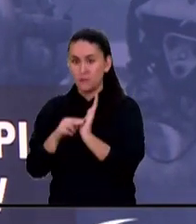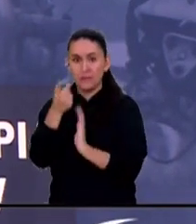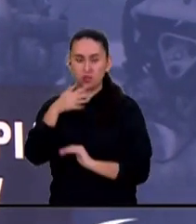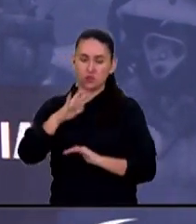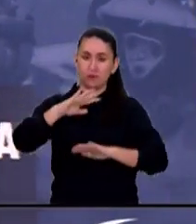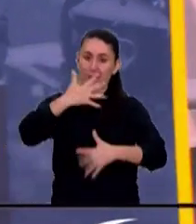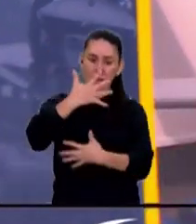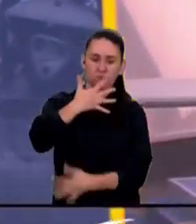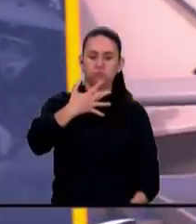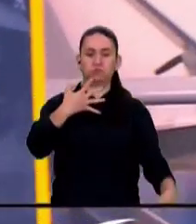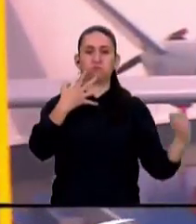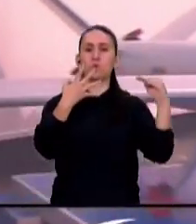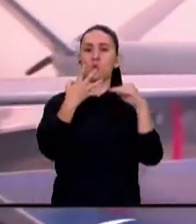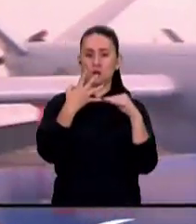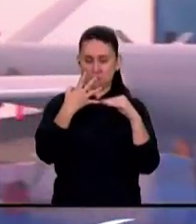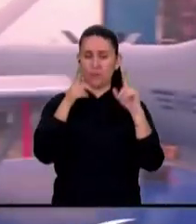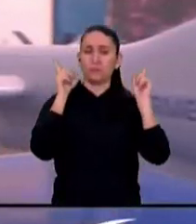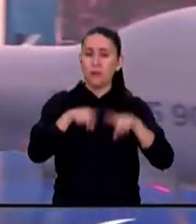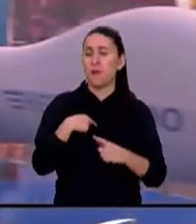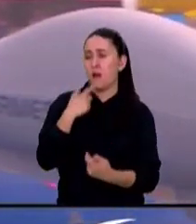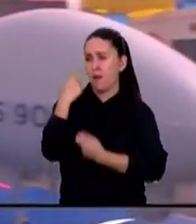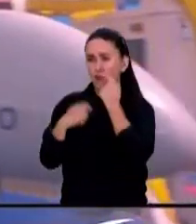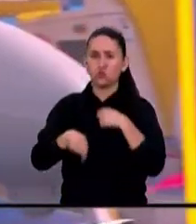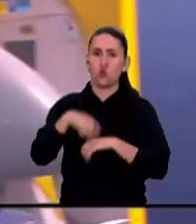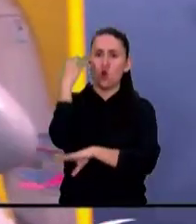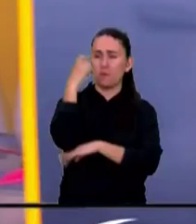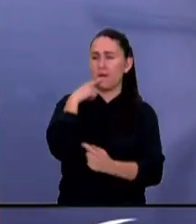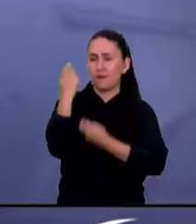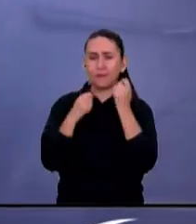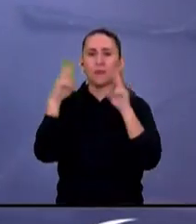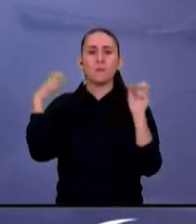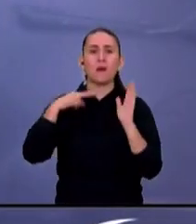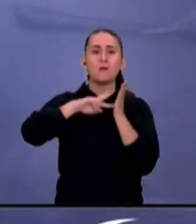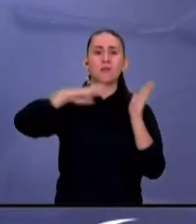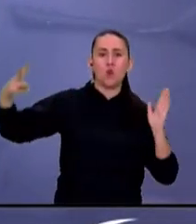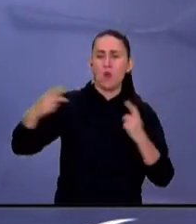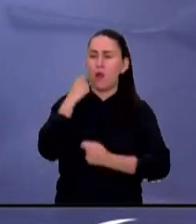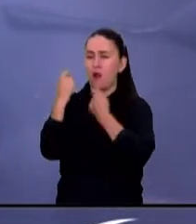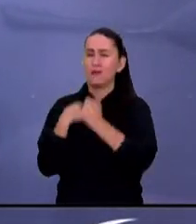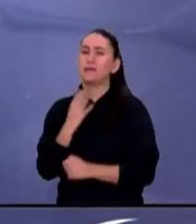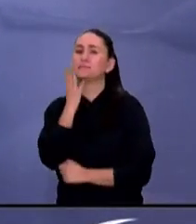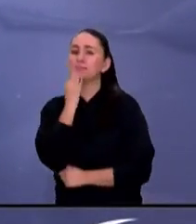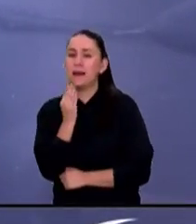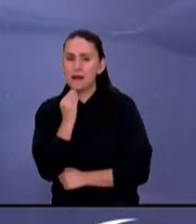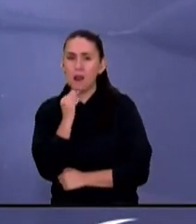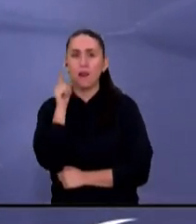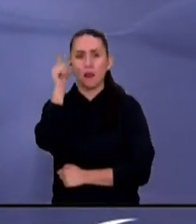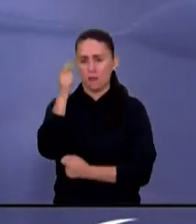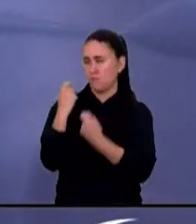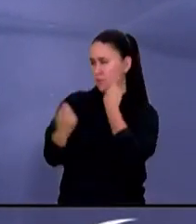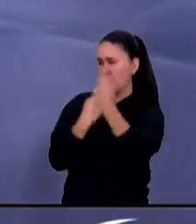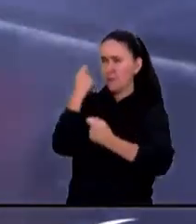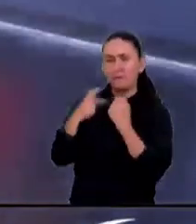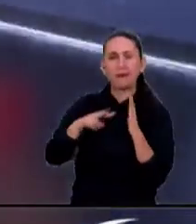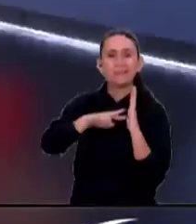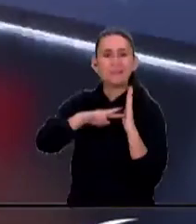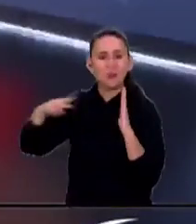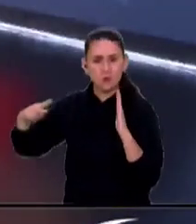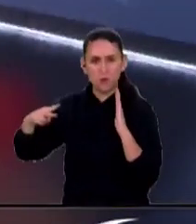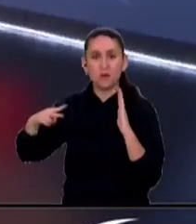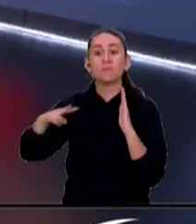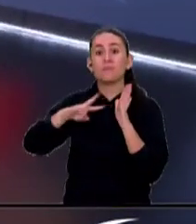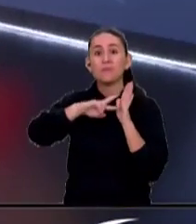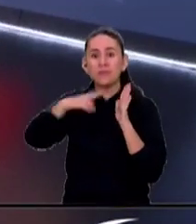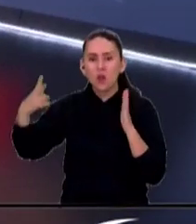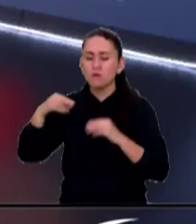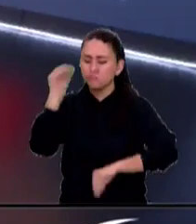también ha hecho negociaciones en el campo tecnológico con empresas israelíes como IAI y Rafael, que llevó a la producción